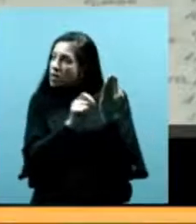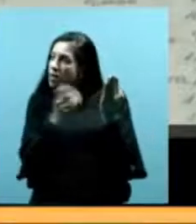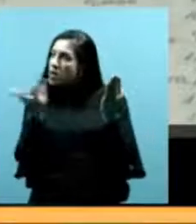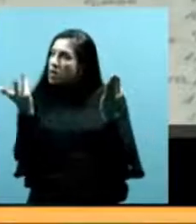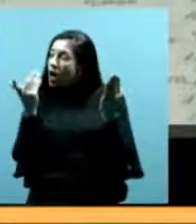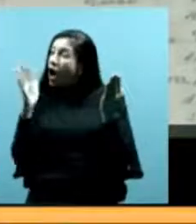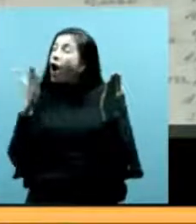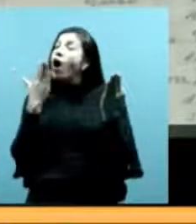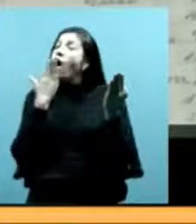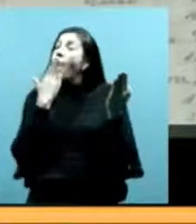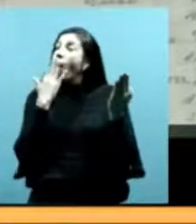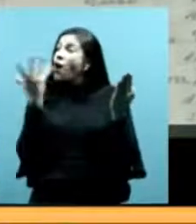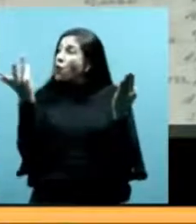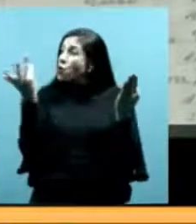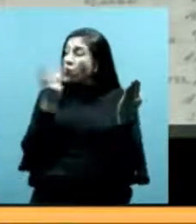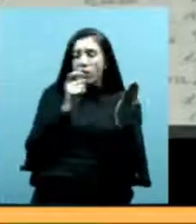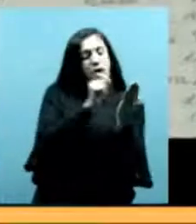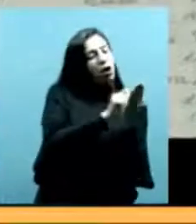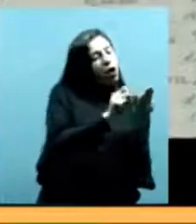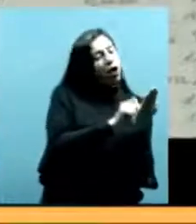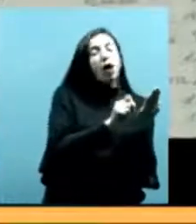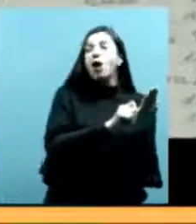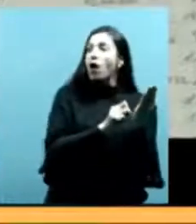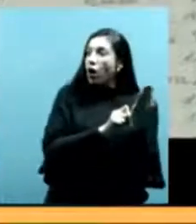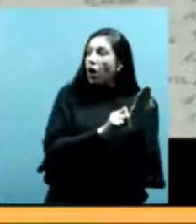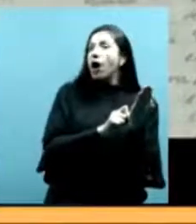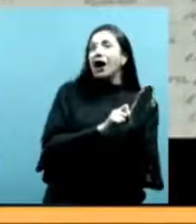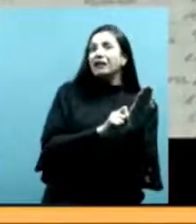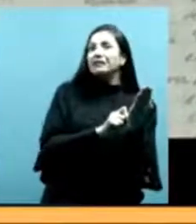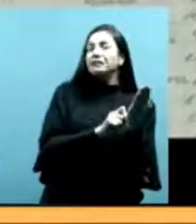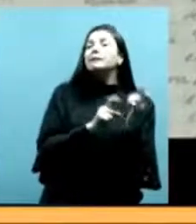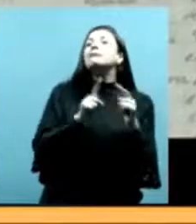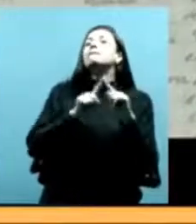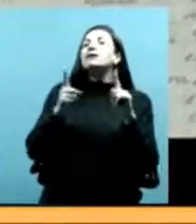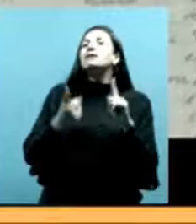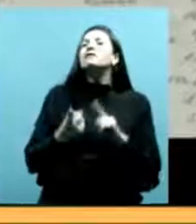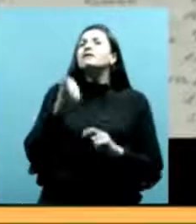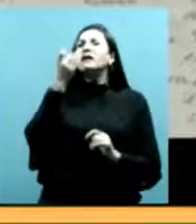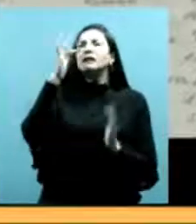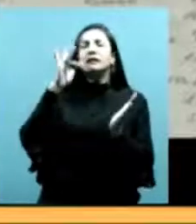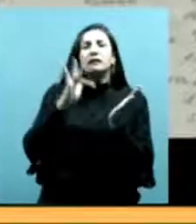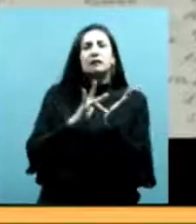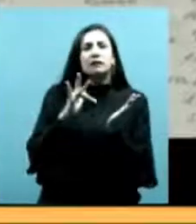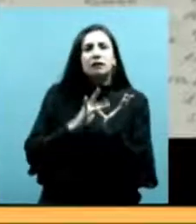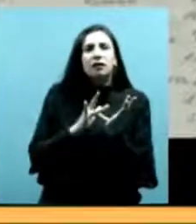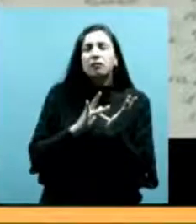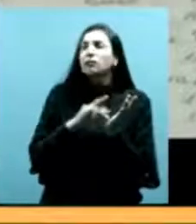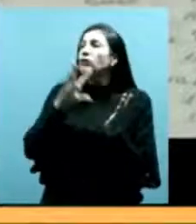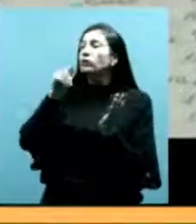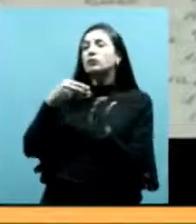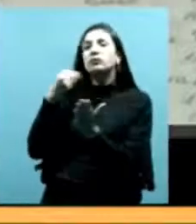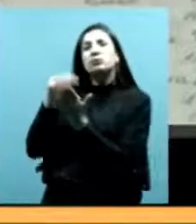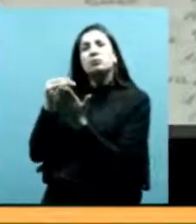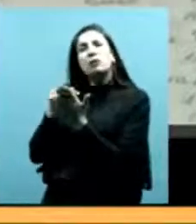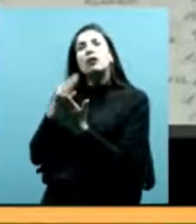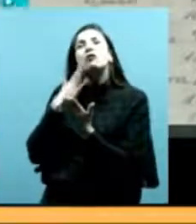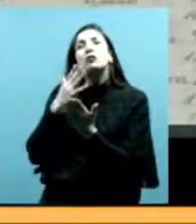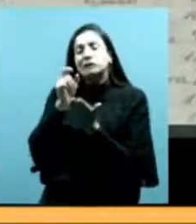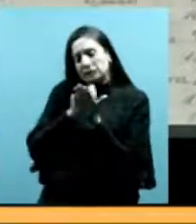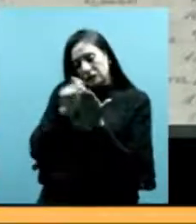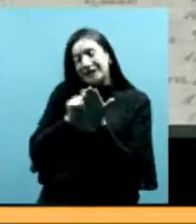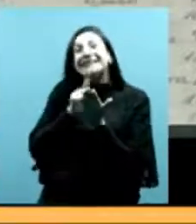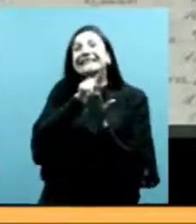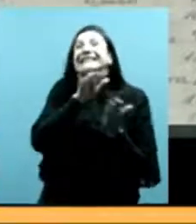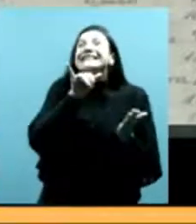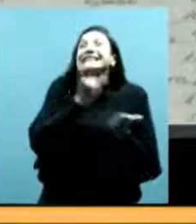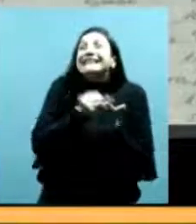indígenas y después, a cambio de la falta de pago o de la deuda, se quedaban con los campos. Estos papeles